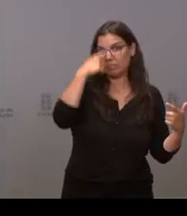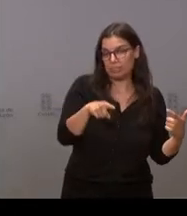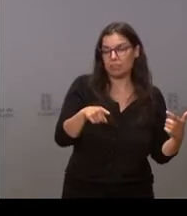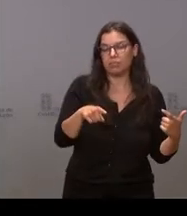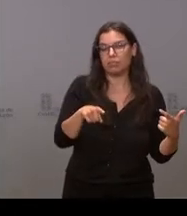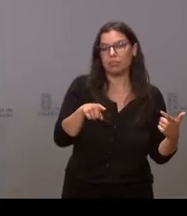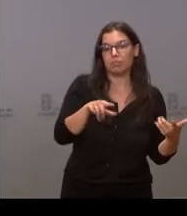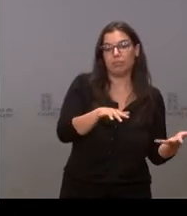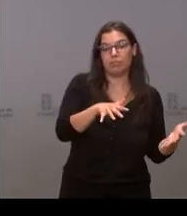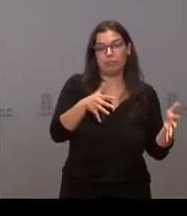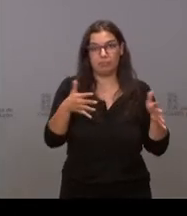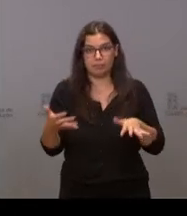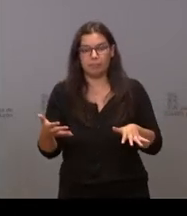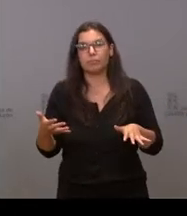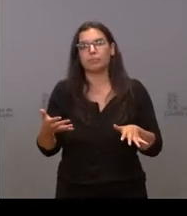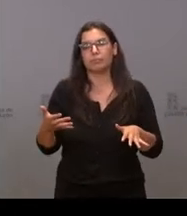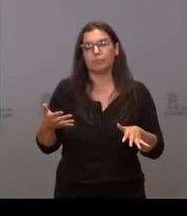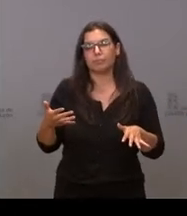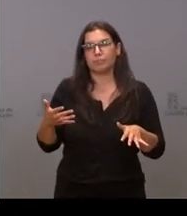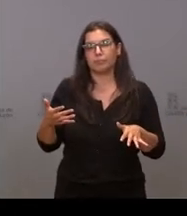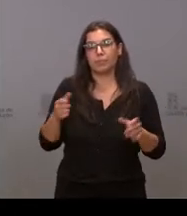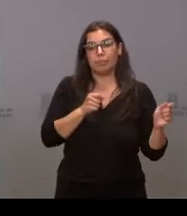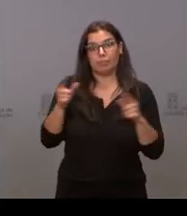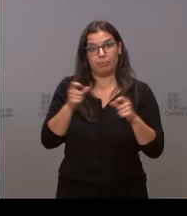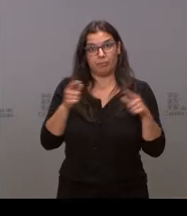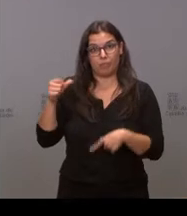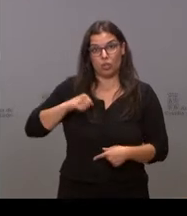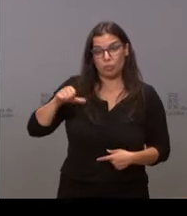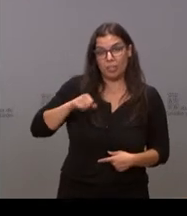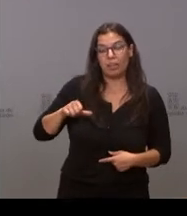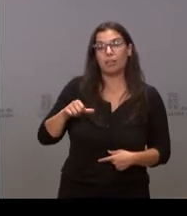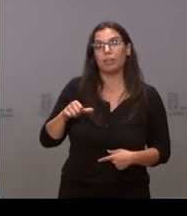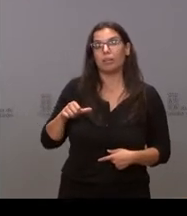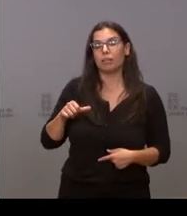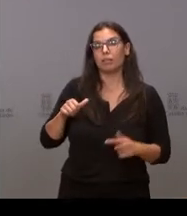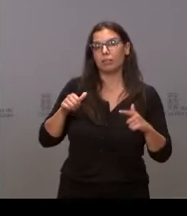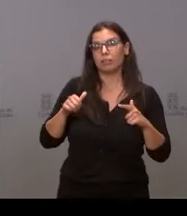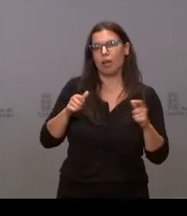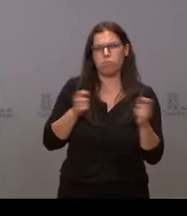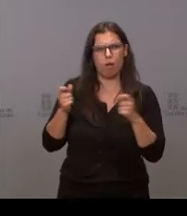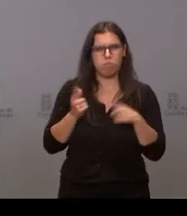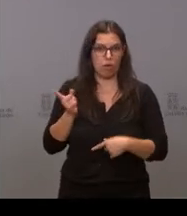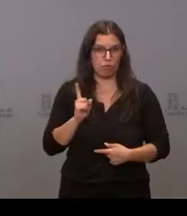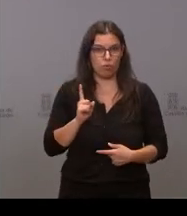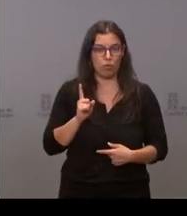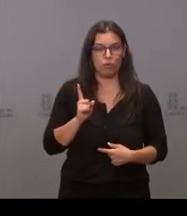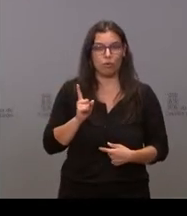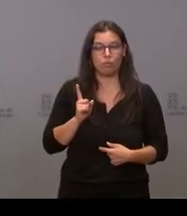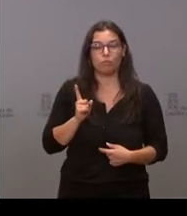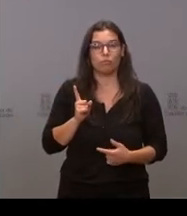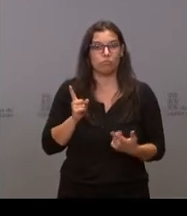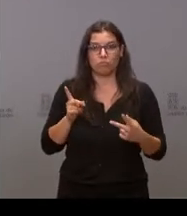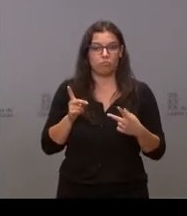incrementamos nuestros ingresados, nuestros hospitalizados, tanto en